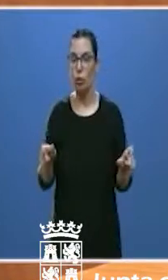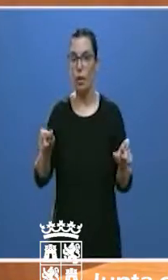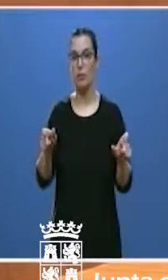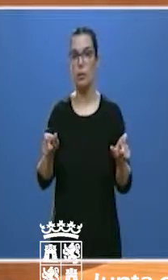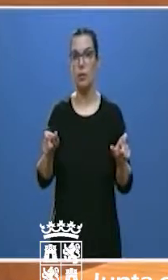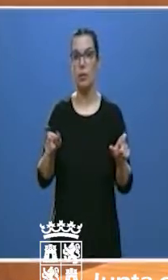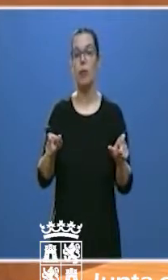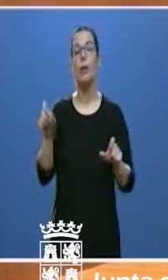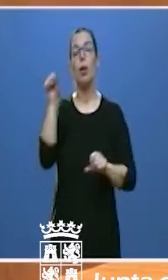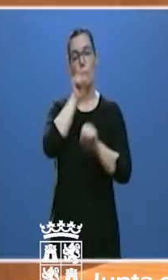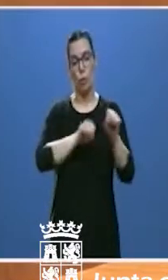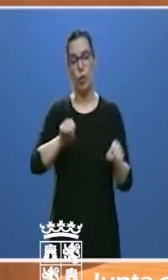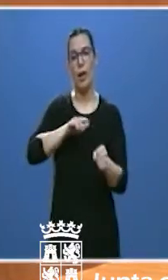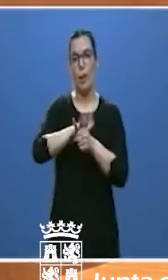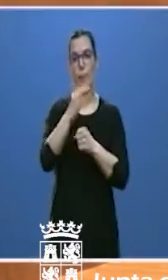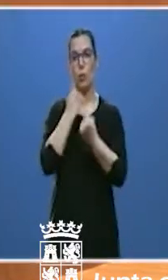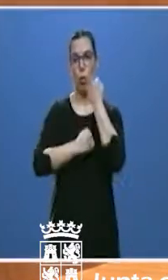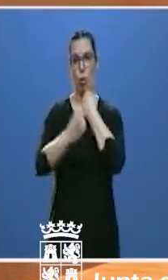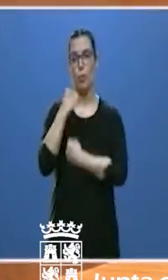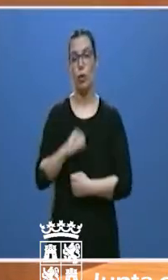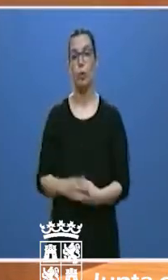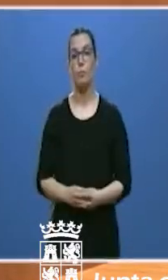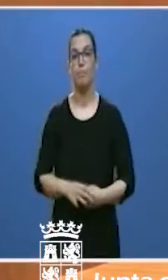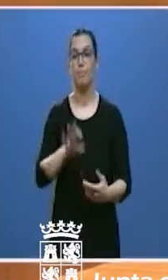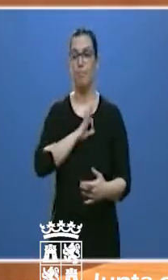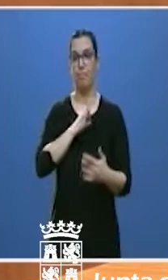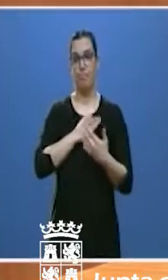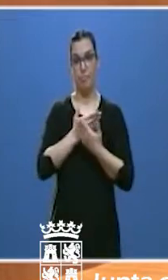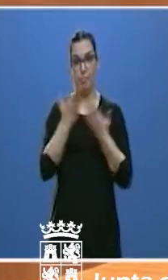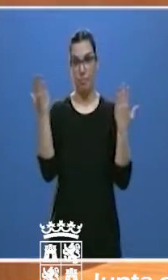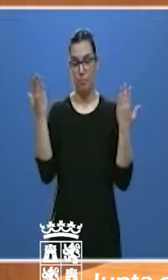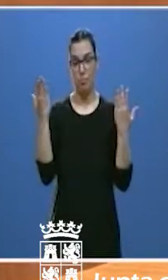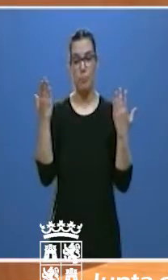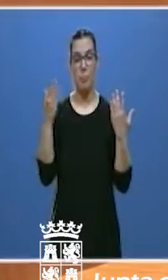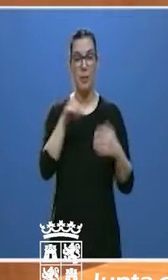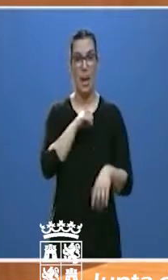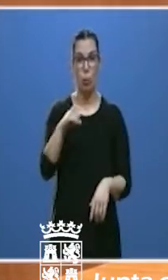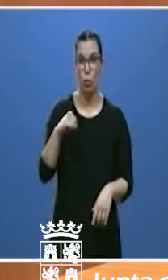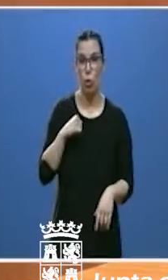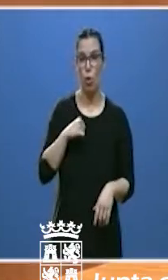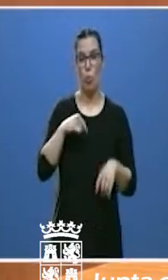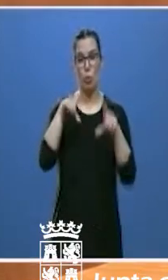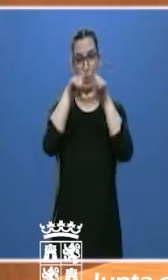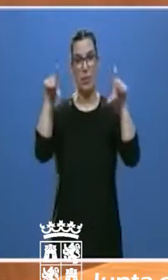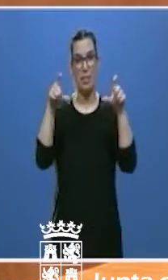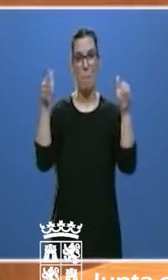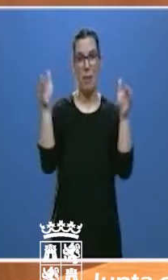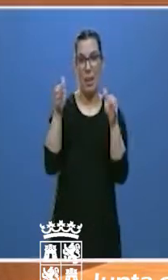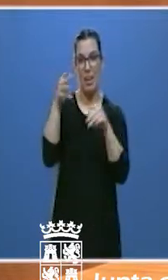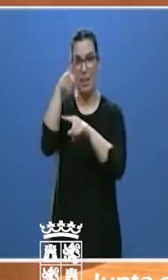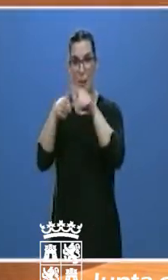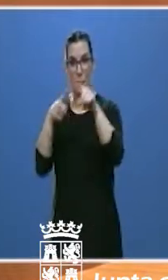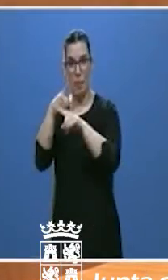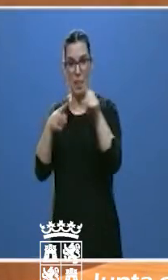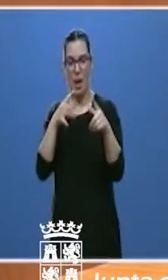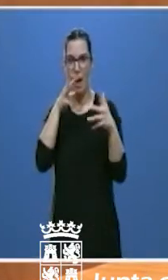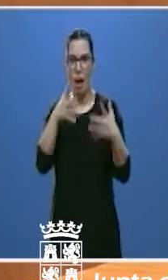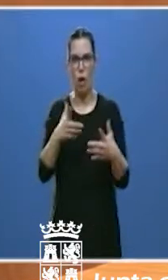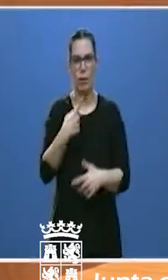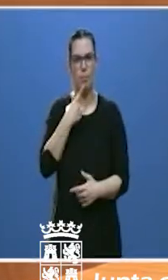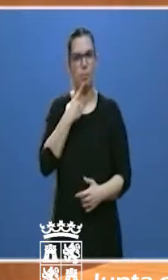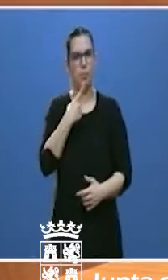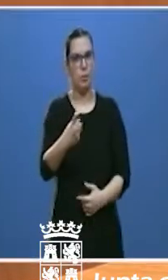protección económica. Señorías, son decenas de miles los autónomos y las pymes que hoy se encuentran en graves